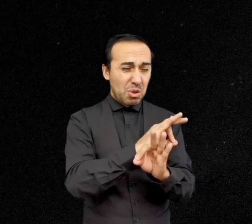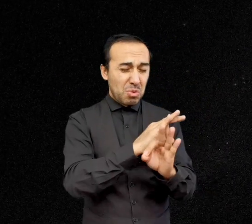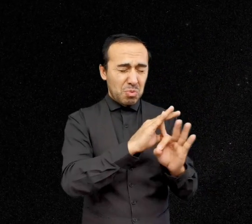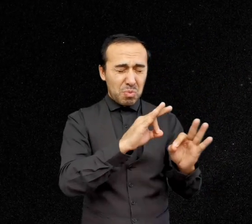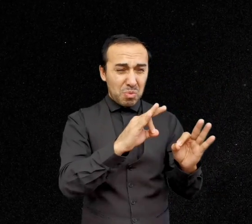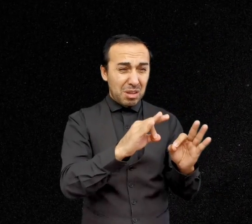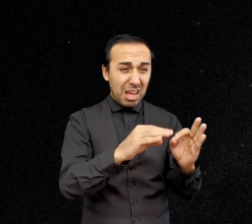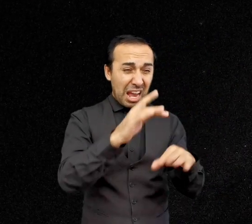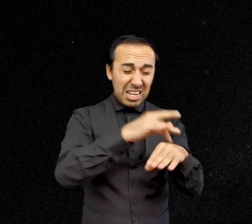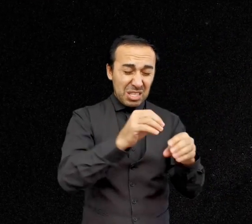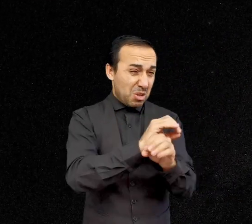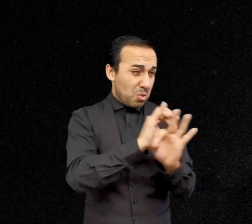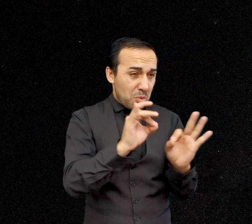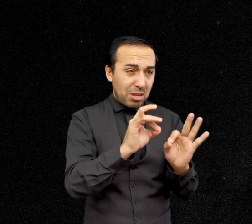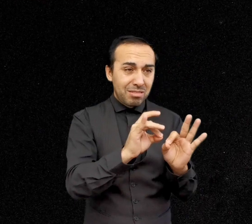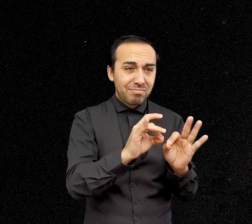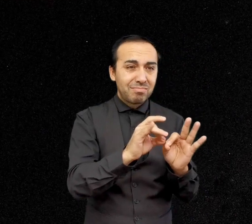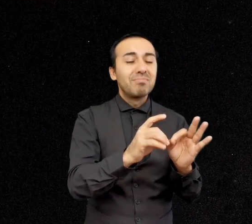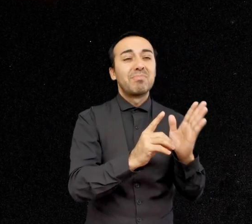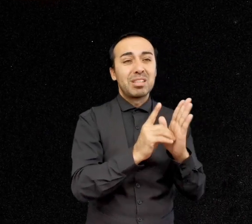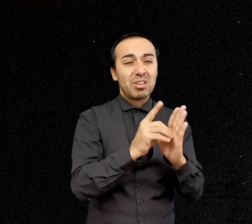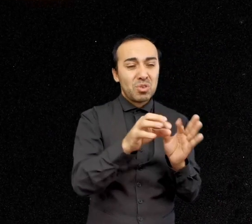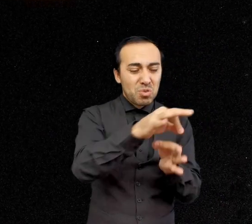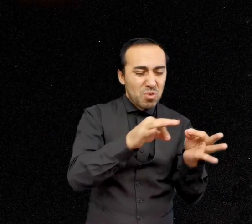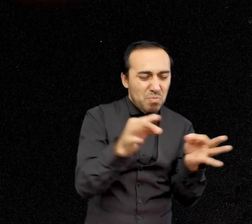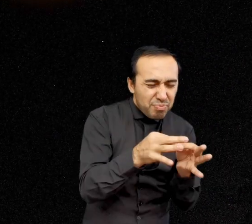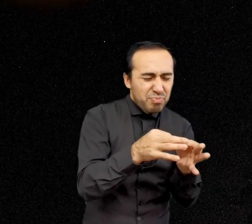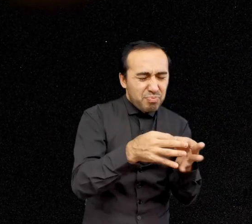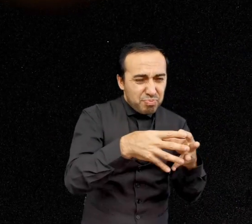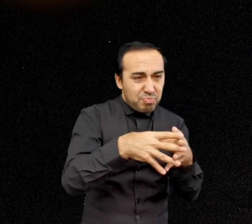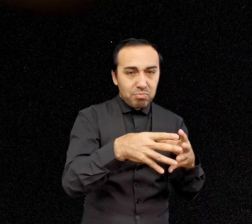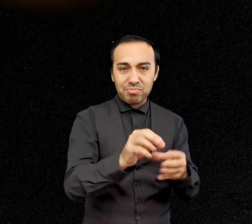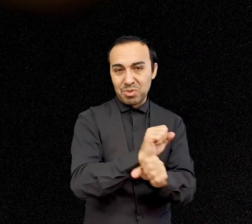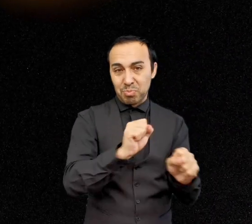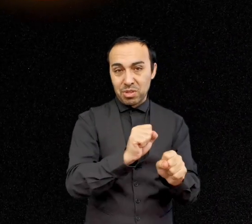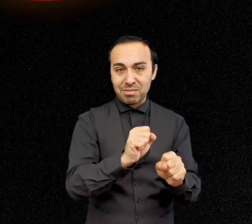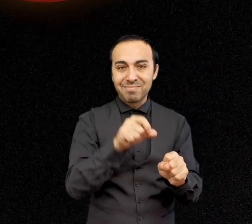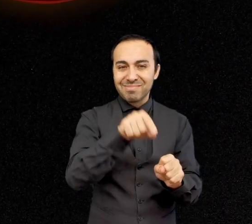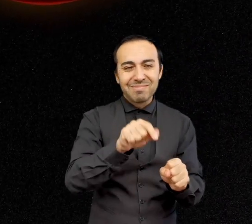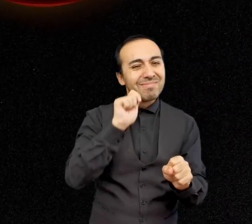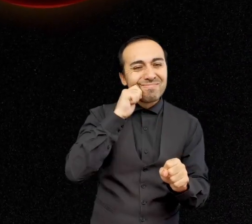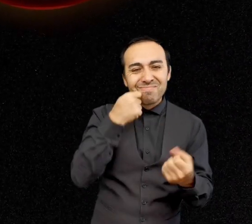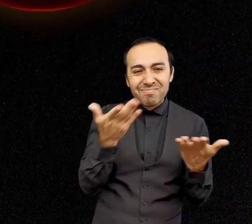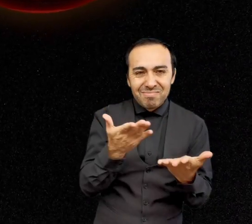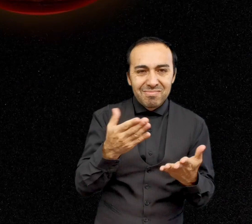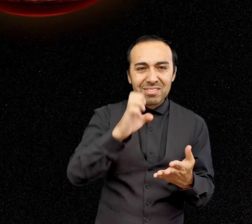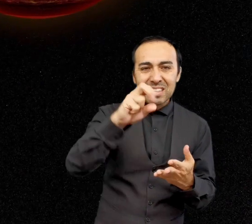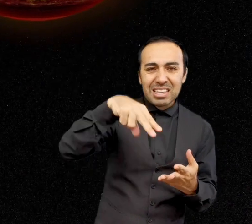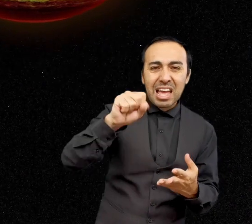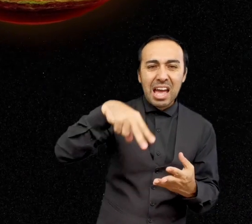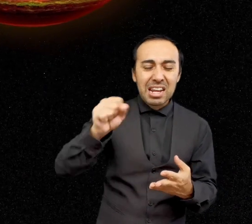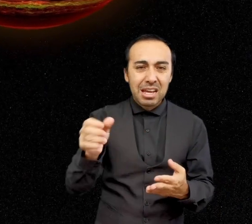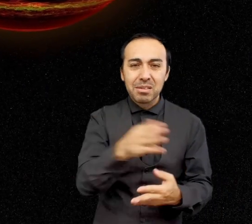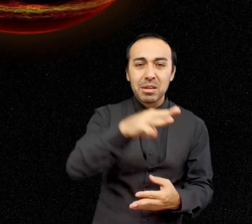será lo suficientemente alta para generar fusión nuclear. Esta estrella fallida se llama enana marrón, un objeto